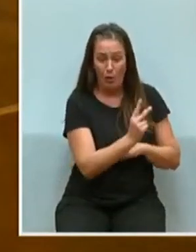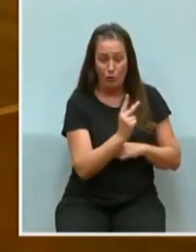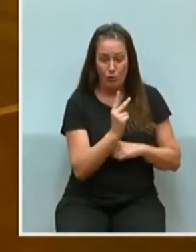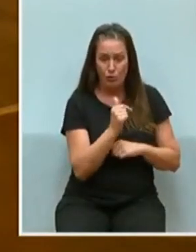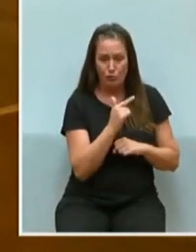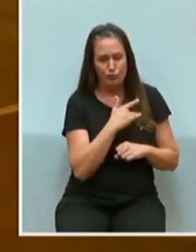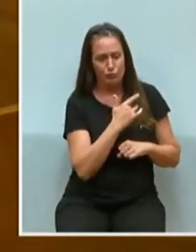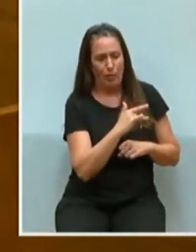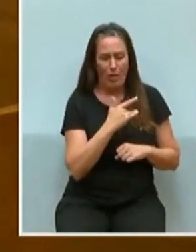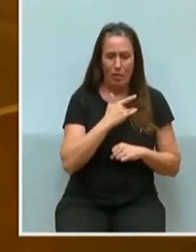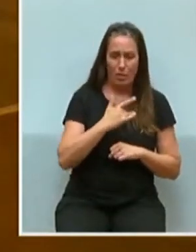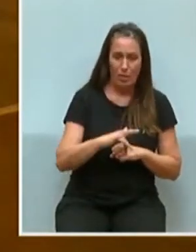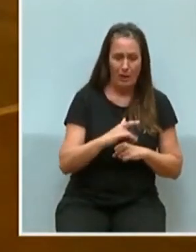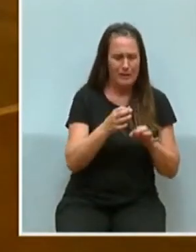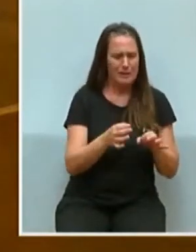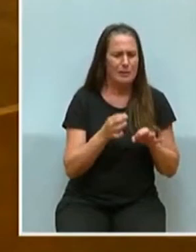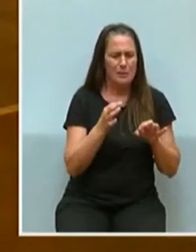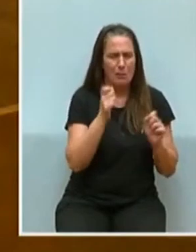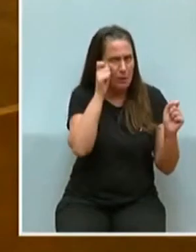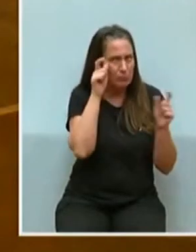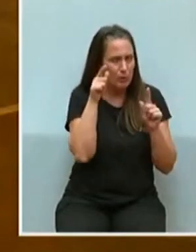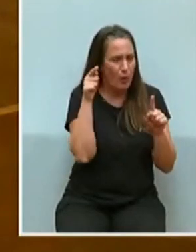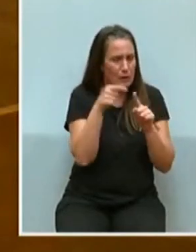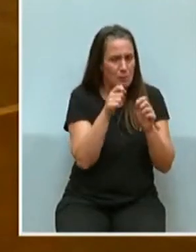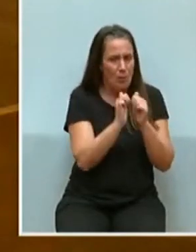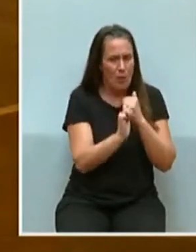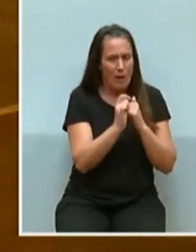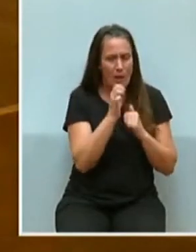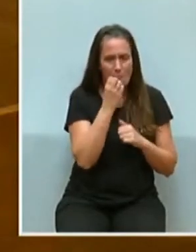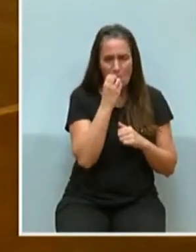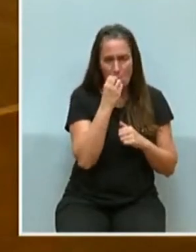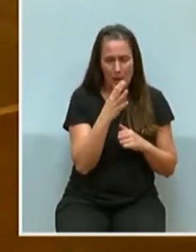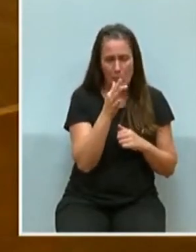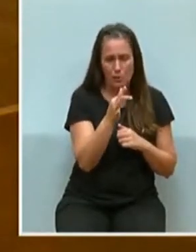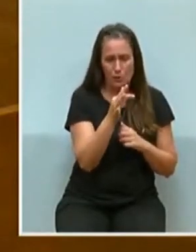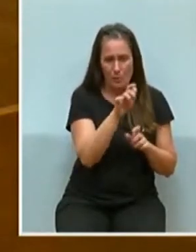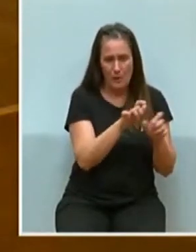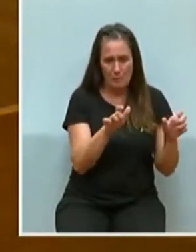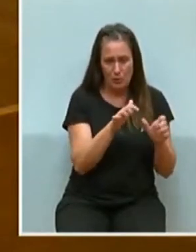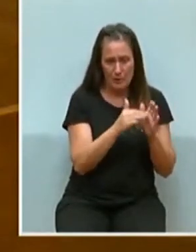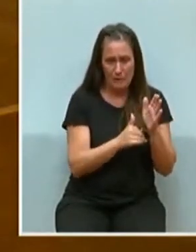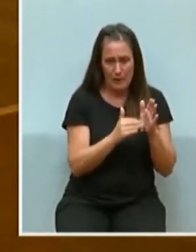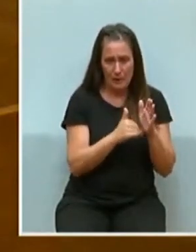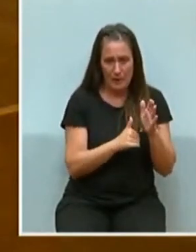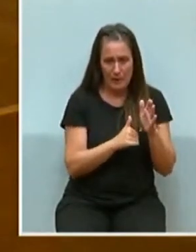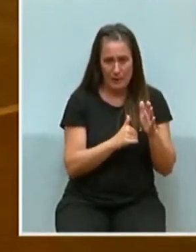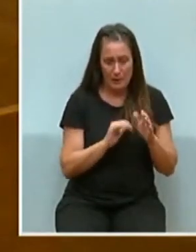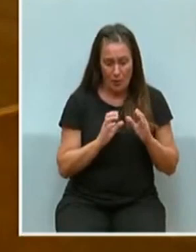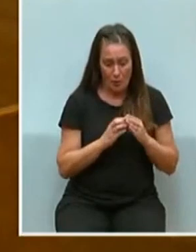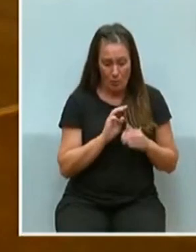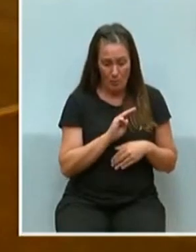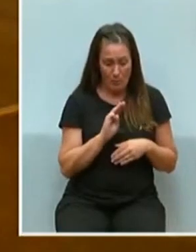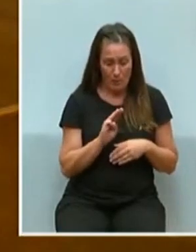cedido, siempre pensando en el bien de los ciudadanos y que no implica ni que el Partido Popular deje de ser el Partido Popular ni que